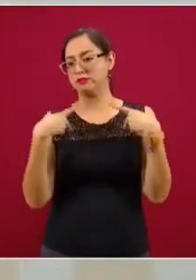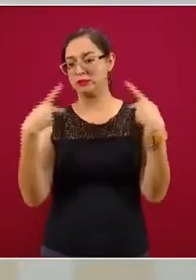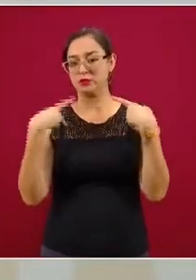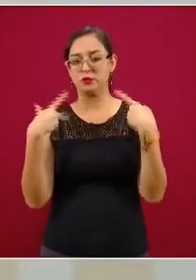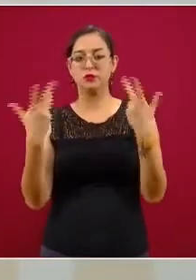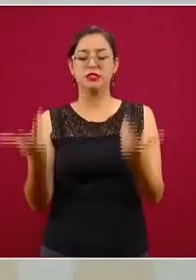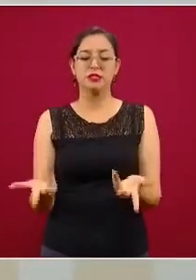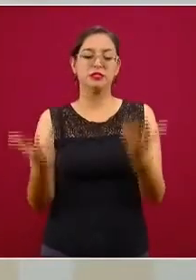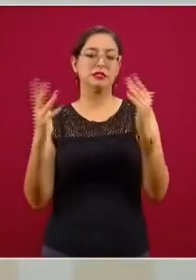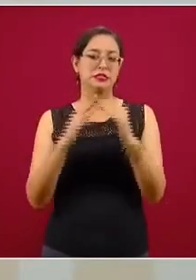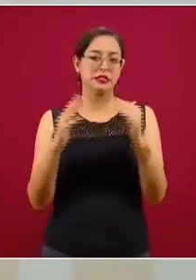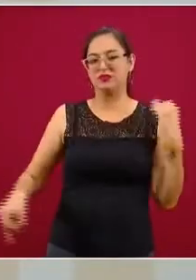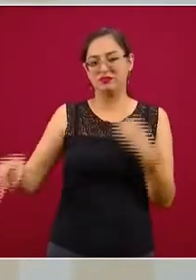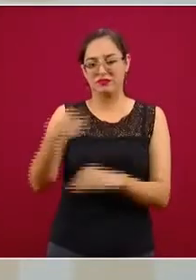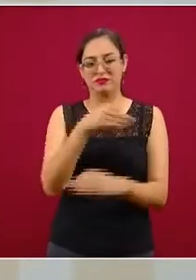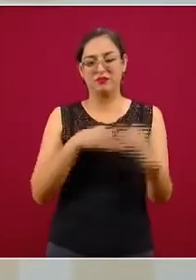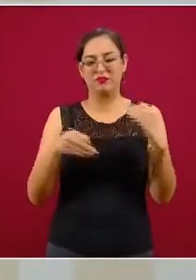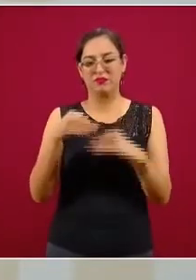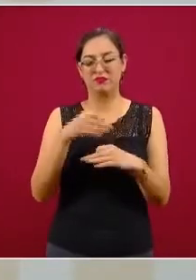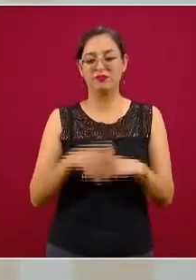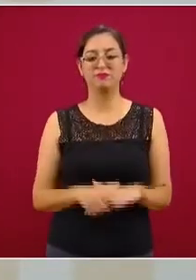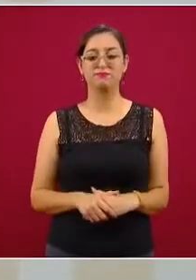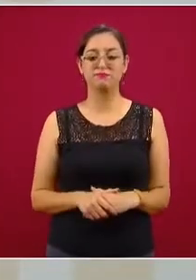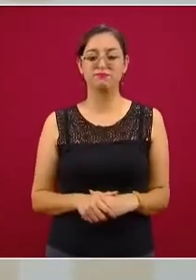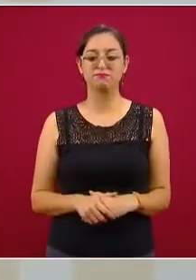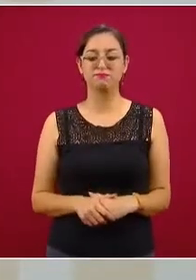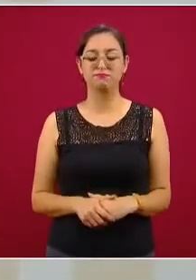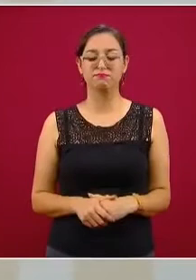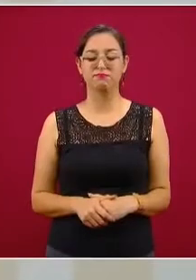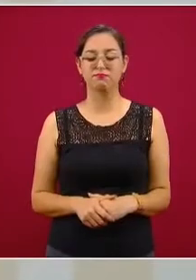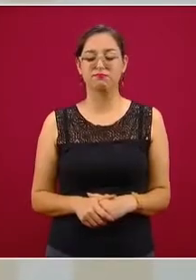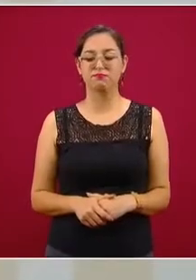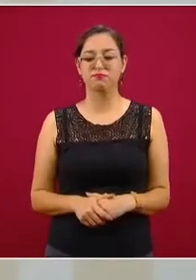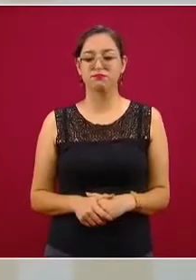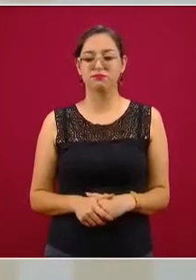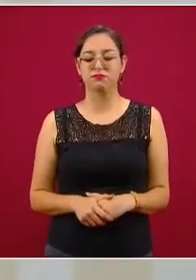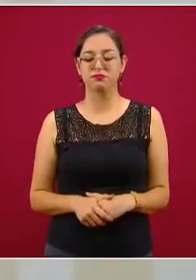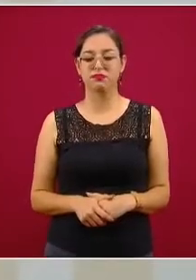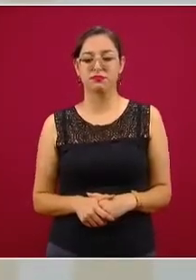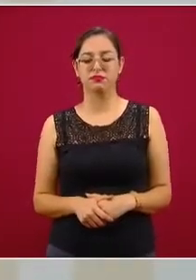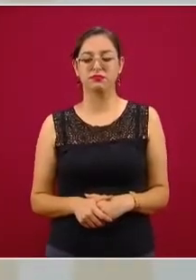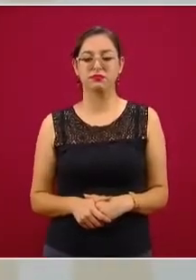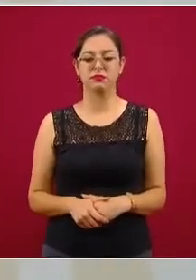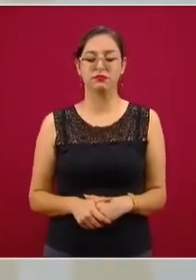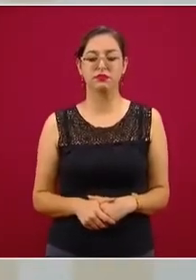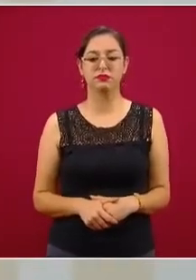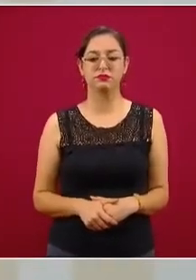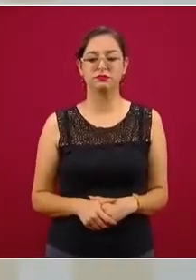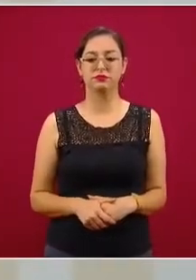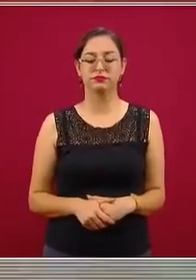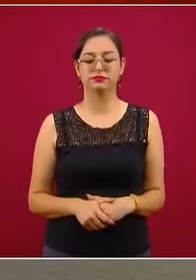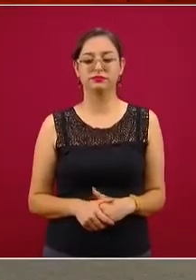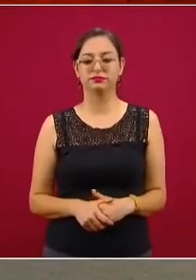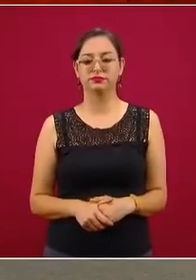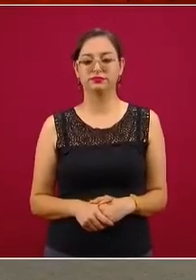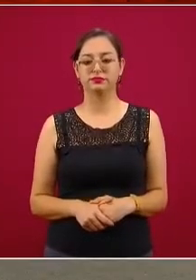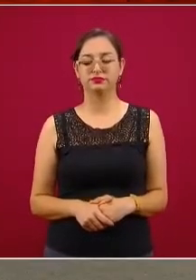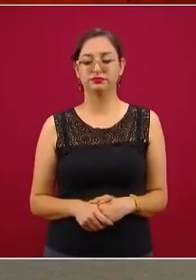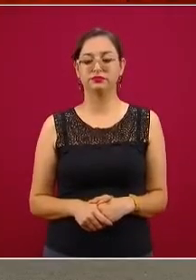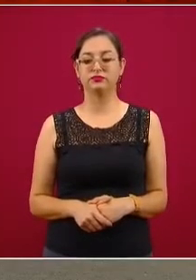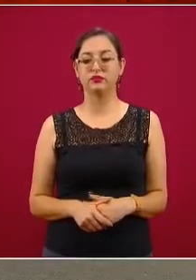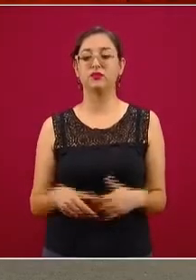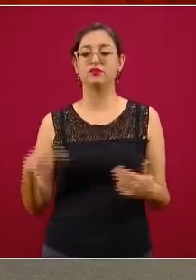cadena nacional. Bien, yo quisiera dividir esto y no ser